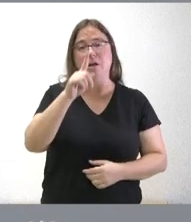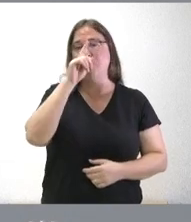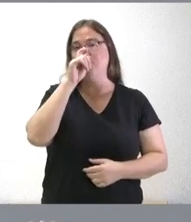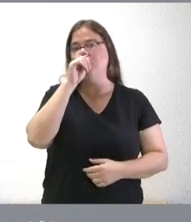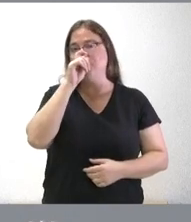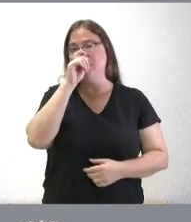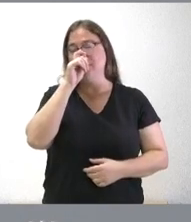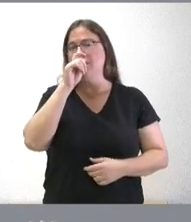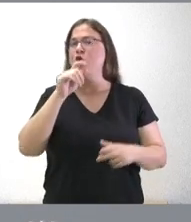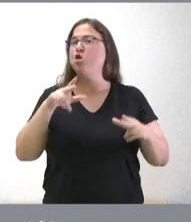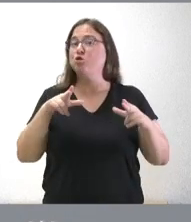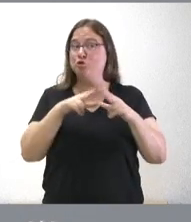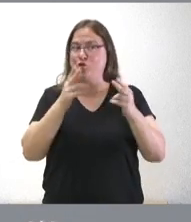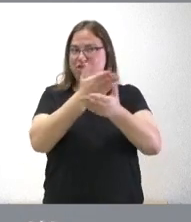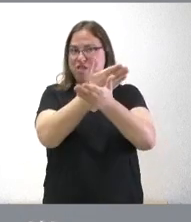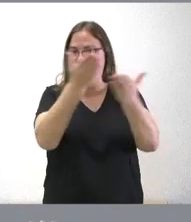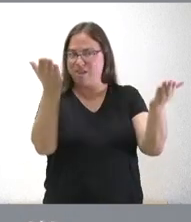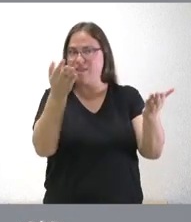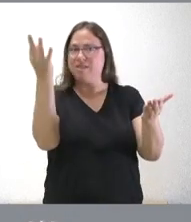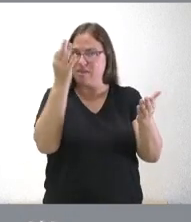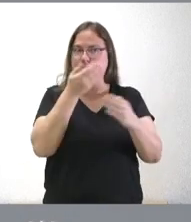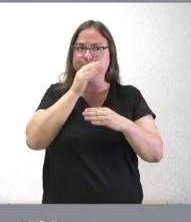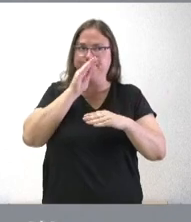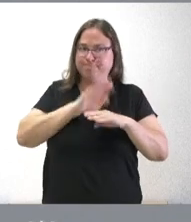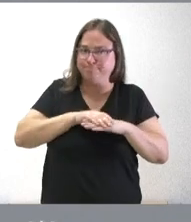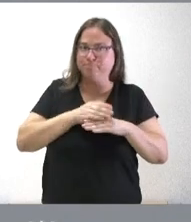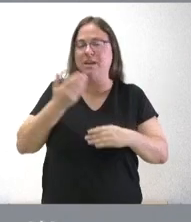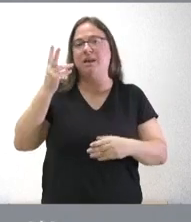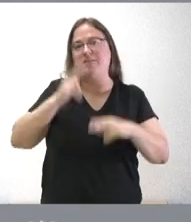al conjunto de la sociedad un comportamiento que evite los riesgos en mayoría de lo posible